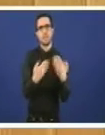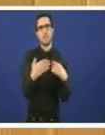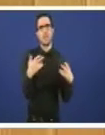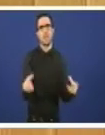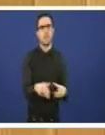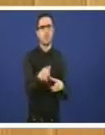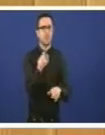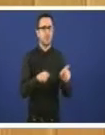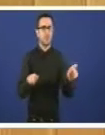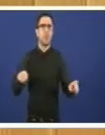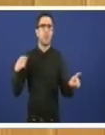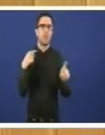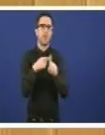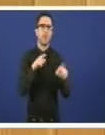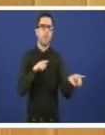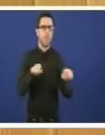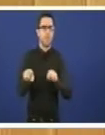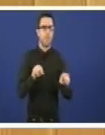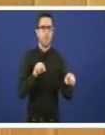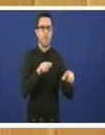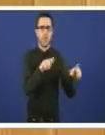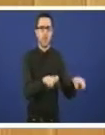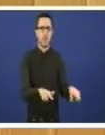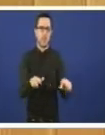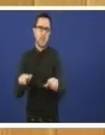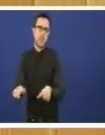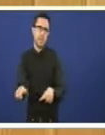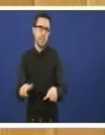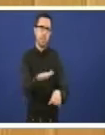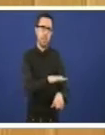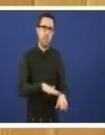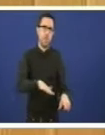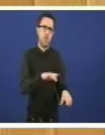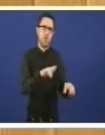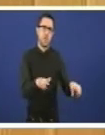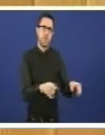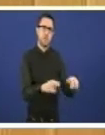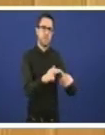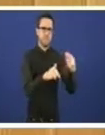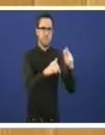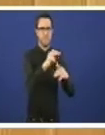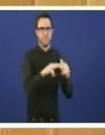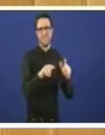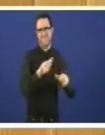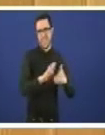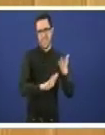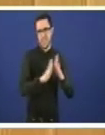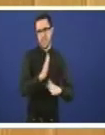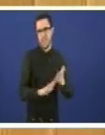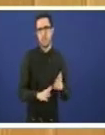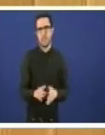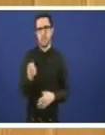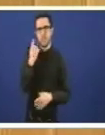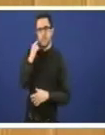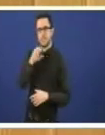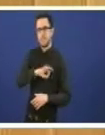decidir a instalación deste tipo de incineradoras mire señoras e señores do Partido